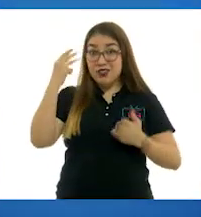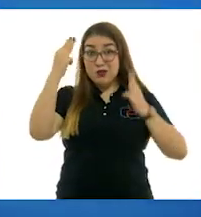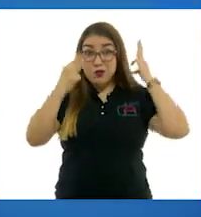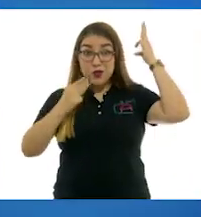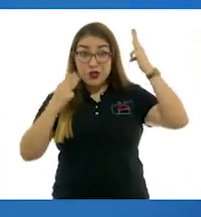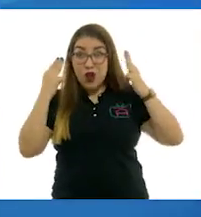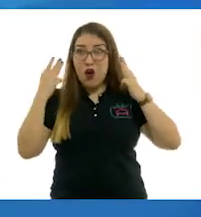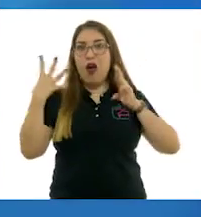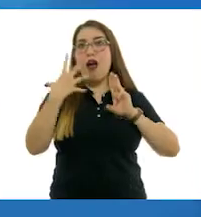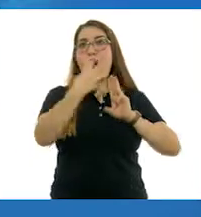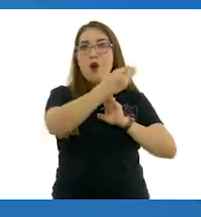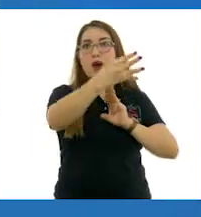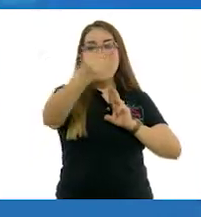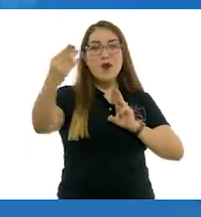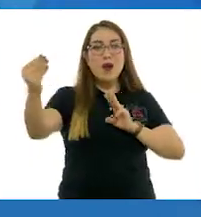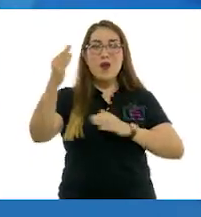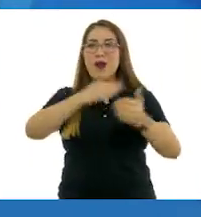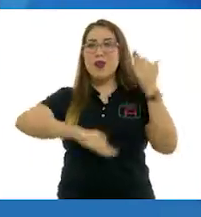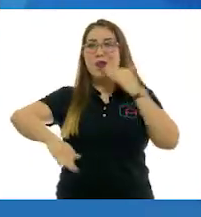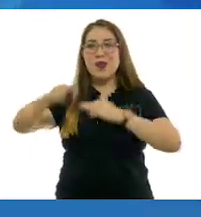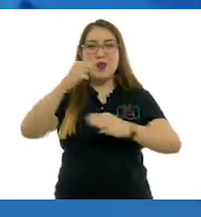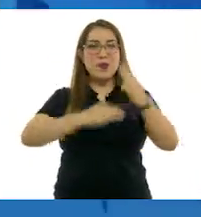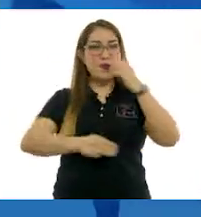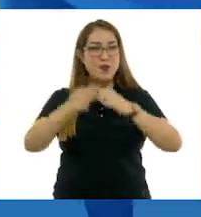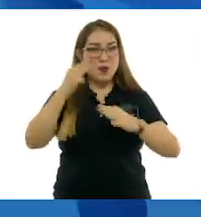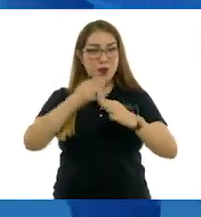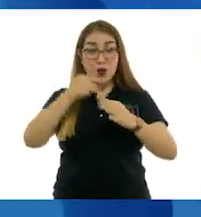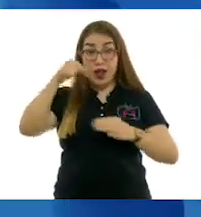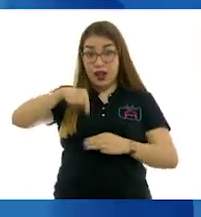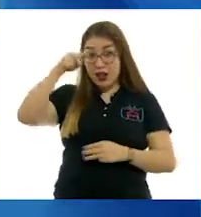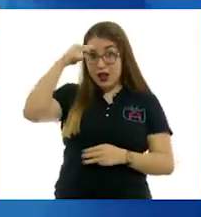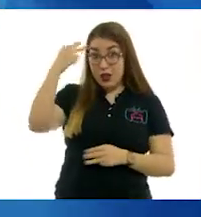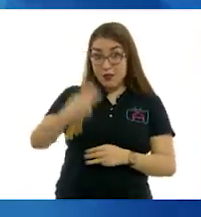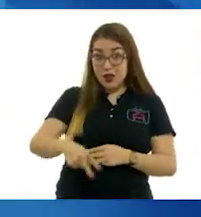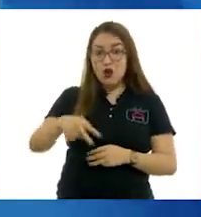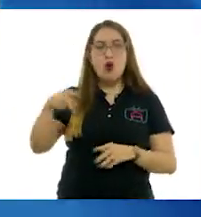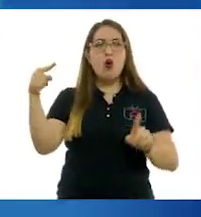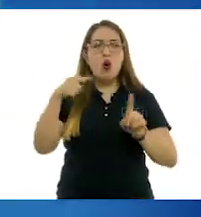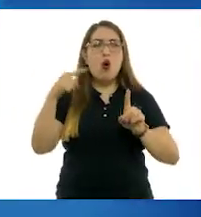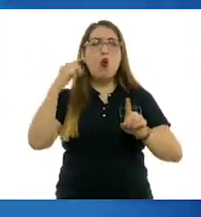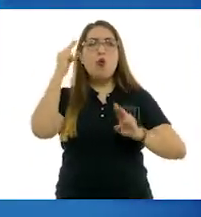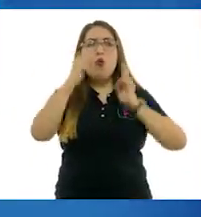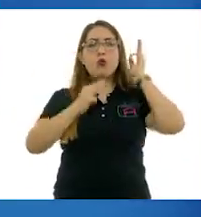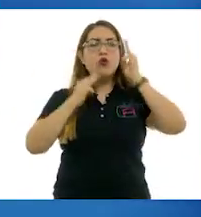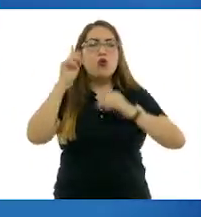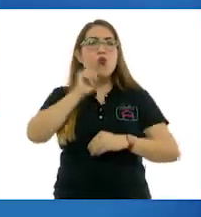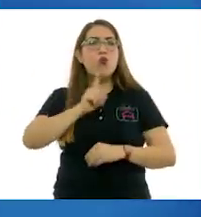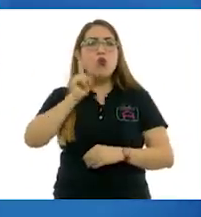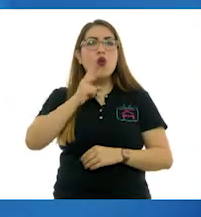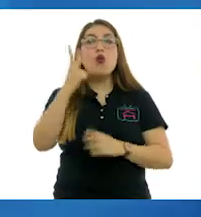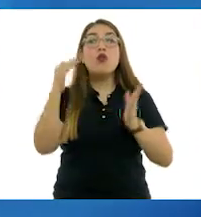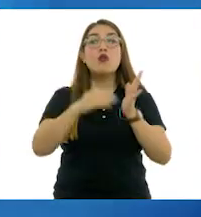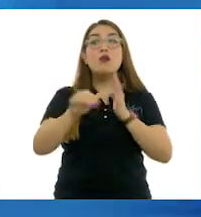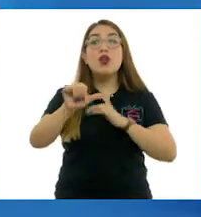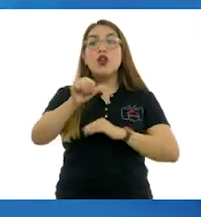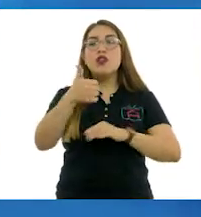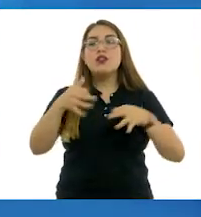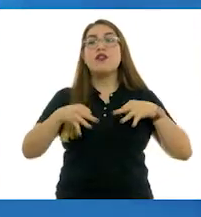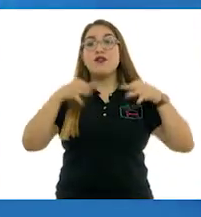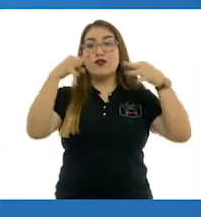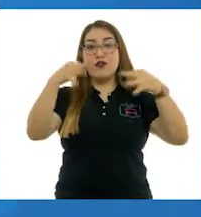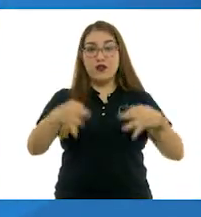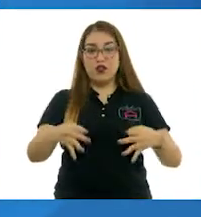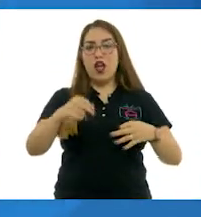en todos los continentes. En México, el Museo de la Mujer fue fundado en 2011, en una fecha de gran significado,